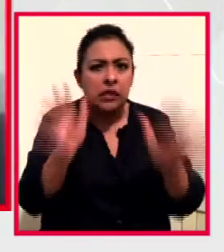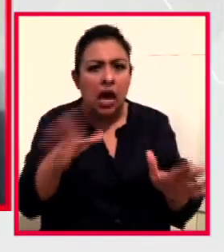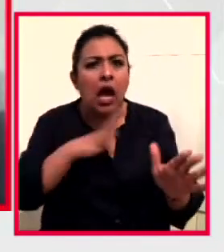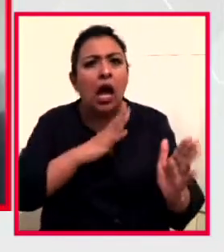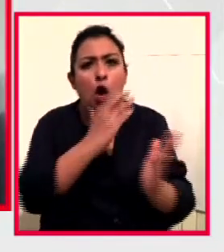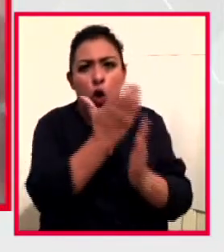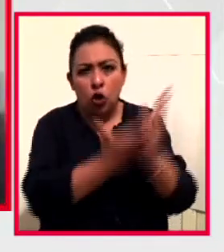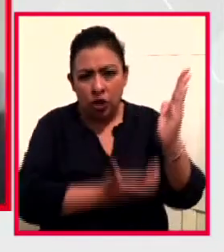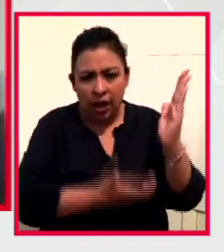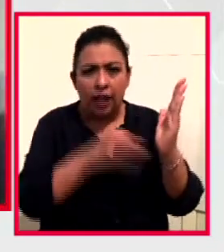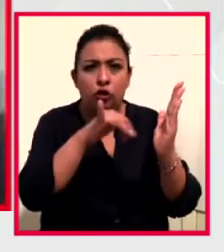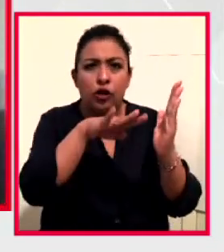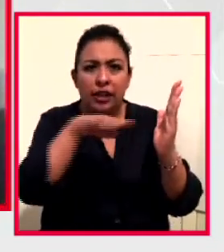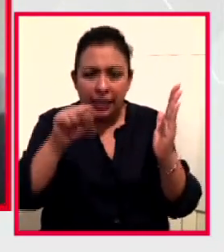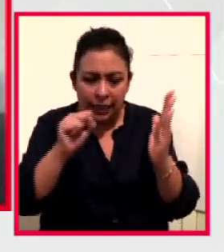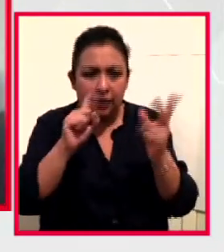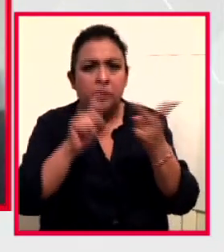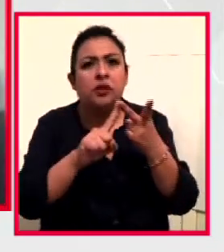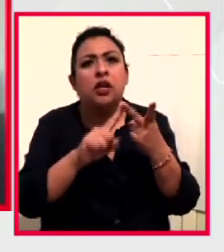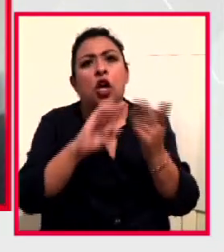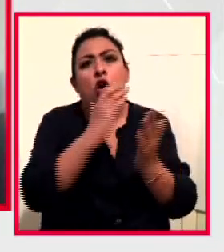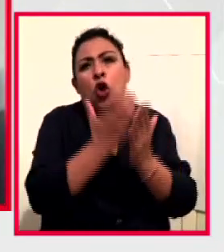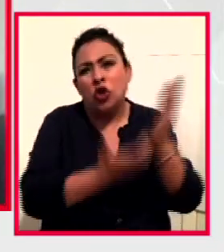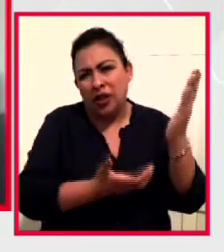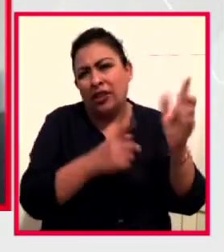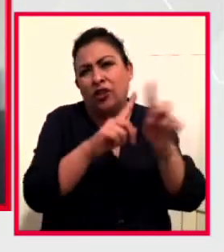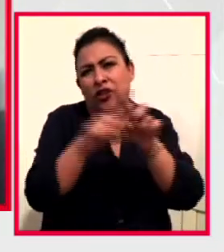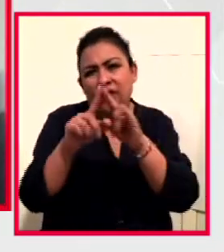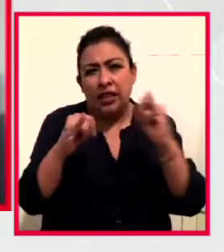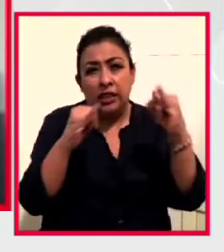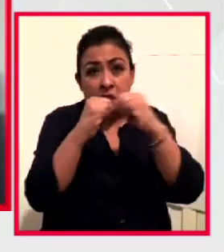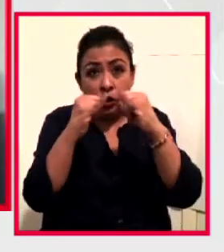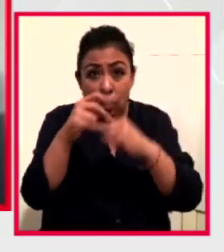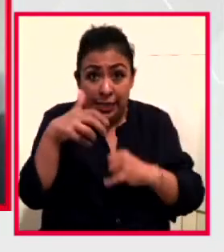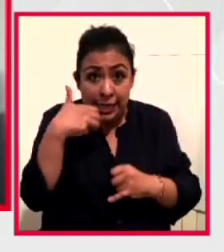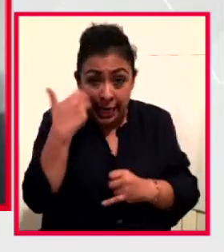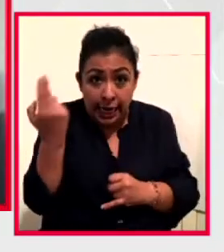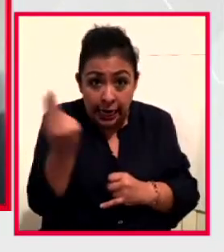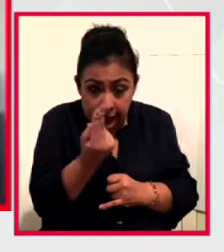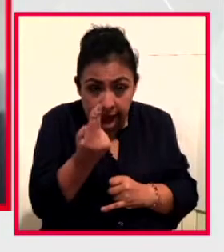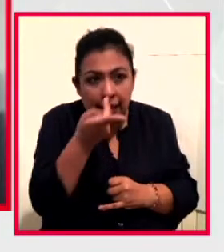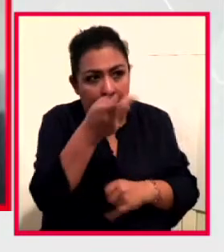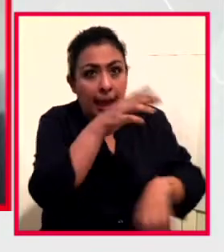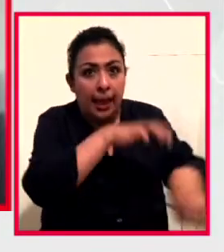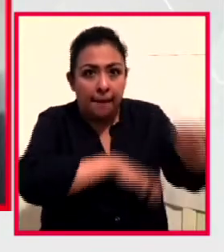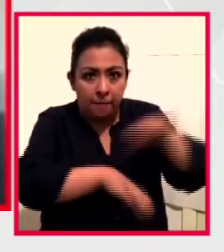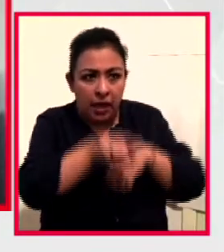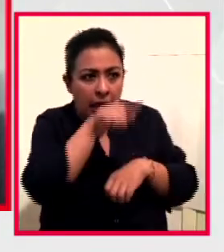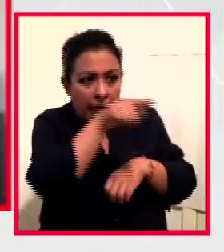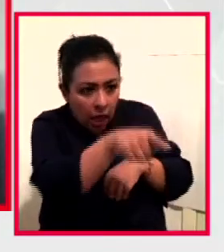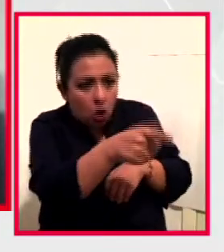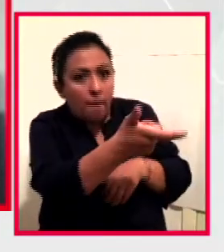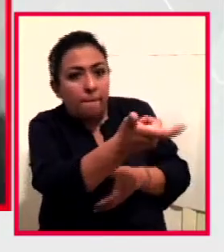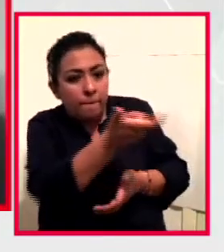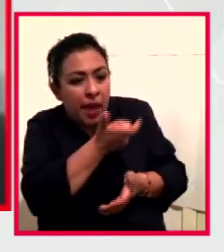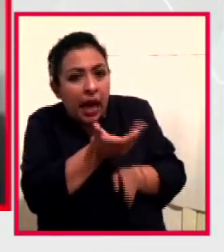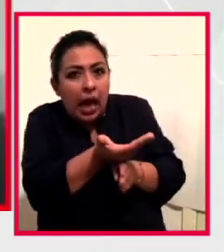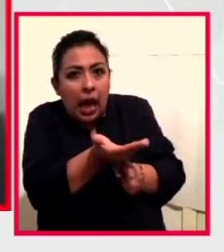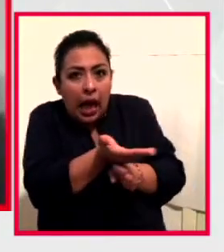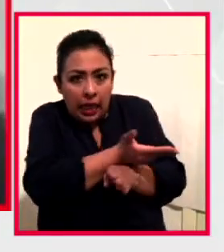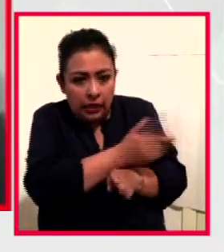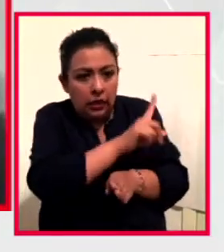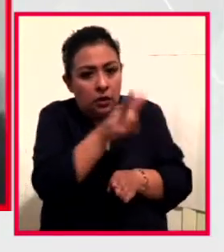con el IMSS, que ya tienen contratos con las instituciones que están interesadas, bueno, que esas empresas sean las que den el anticipo y luego